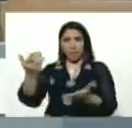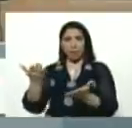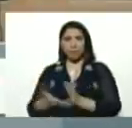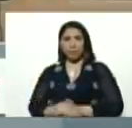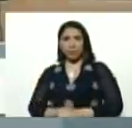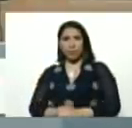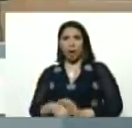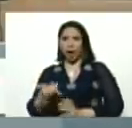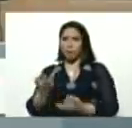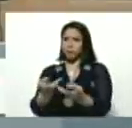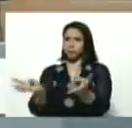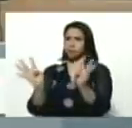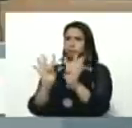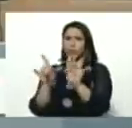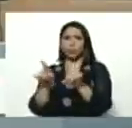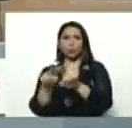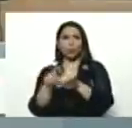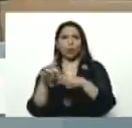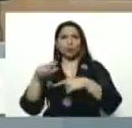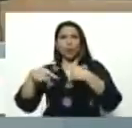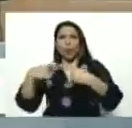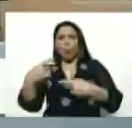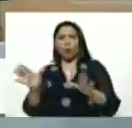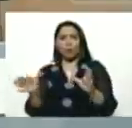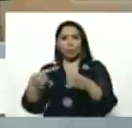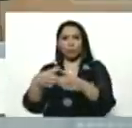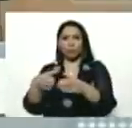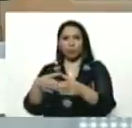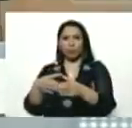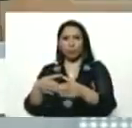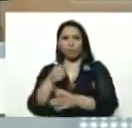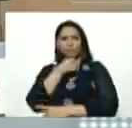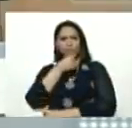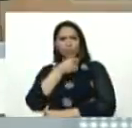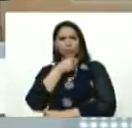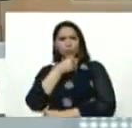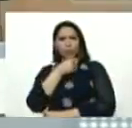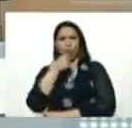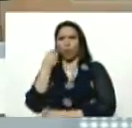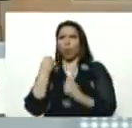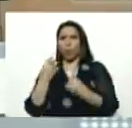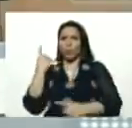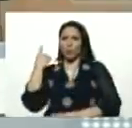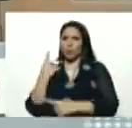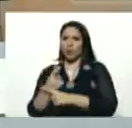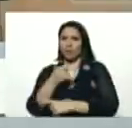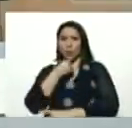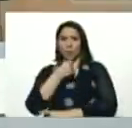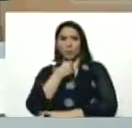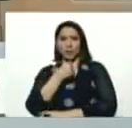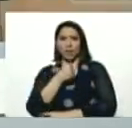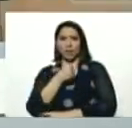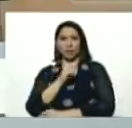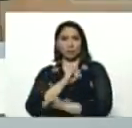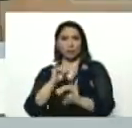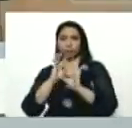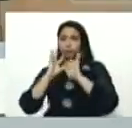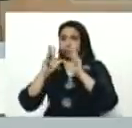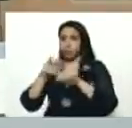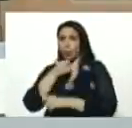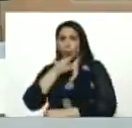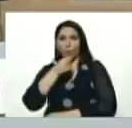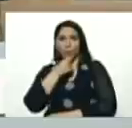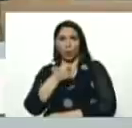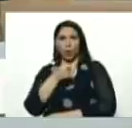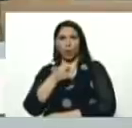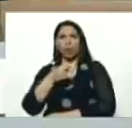estar allí, un clavel, en todas las reuniones, opinar, como se debe opinar, y una vez, que se opina, se sale, con